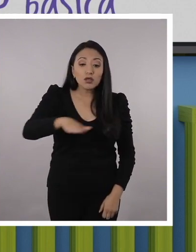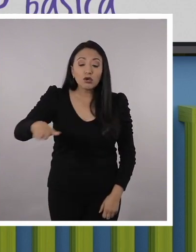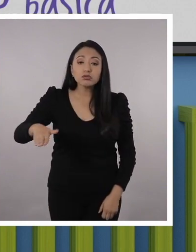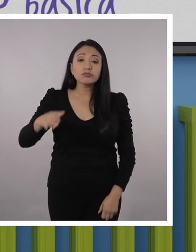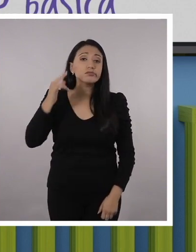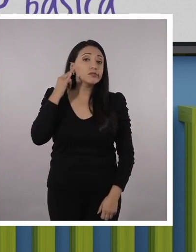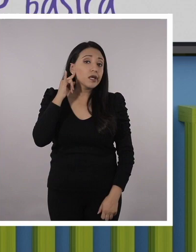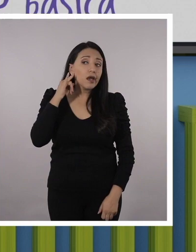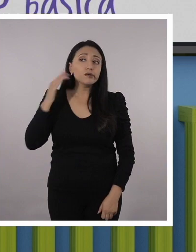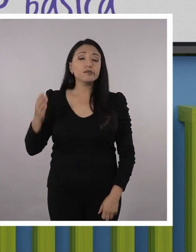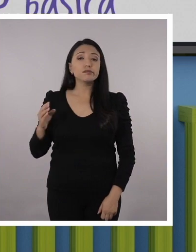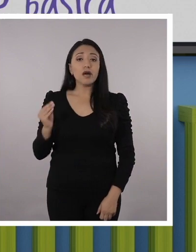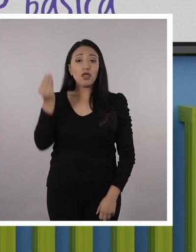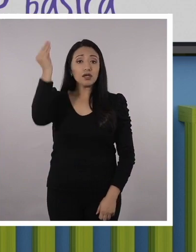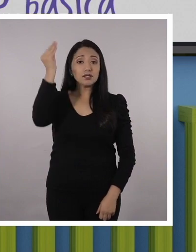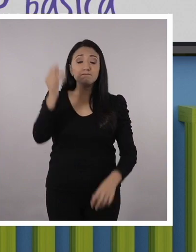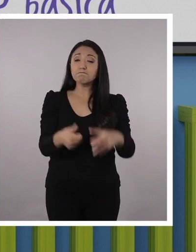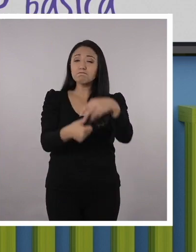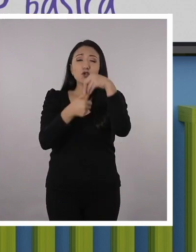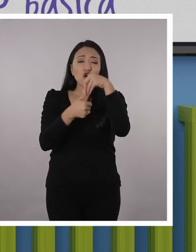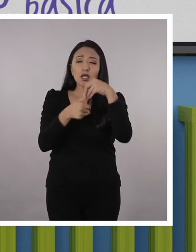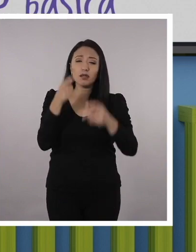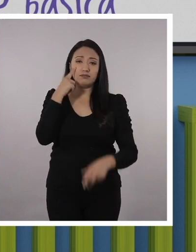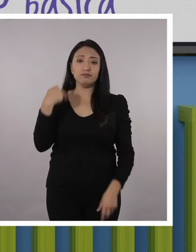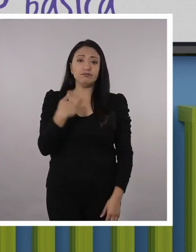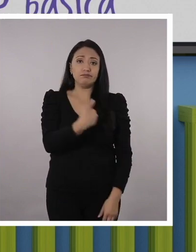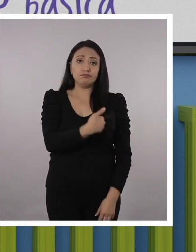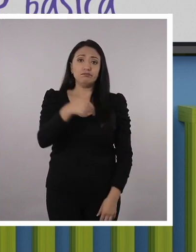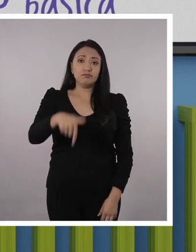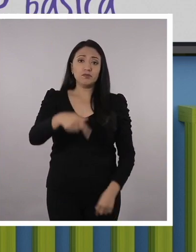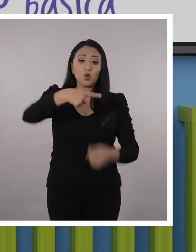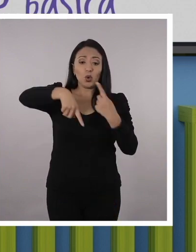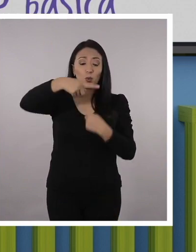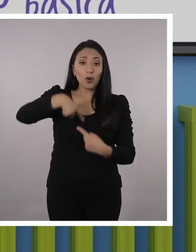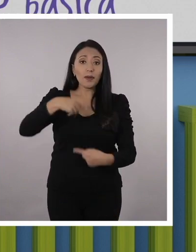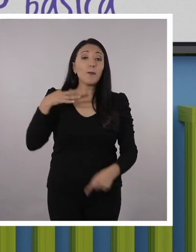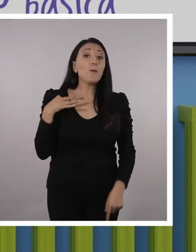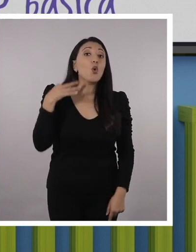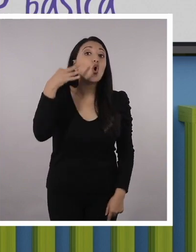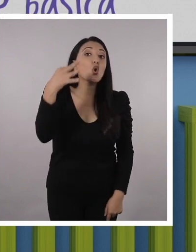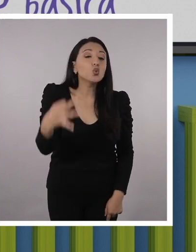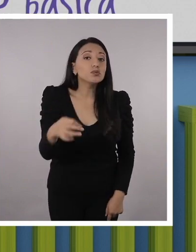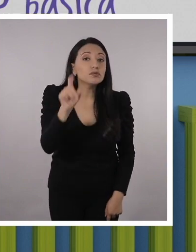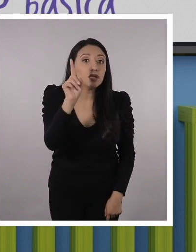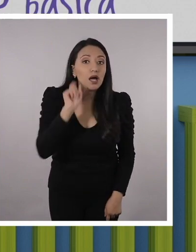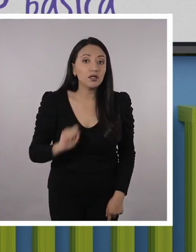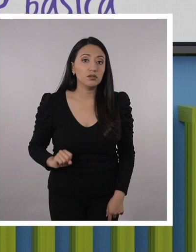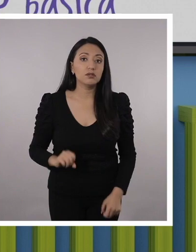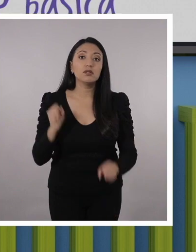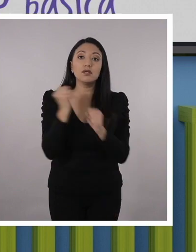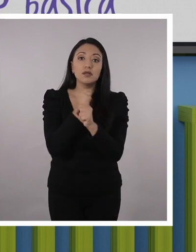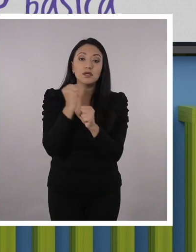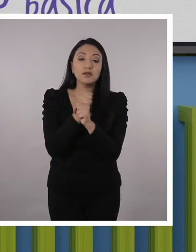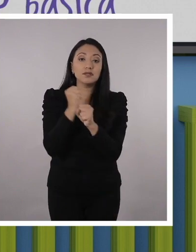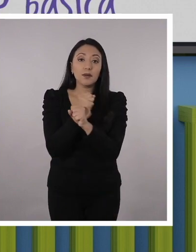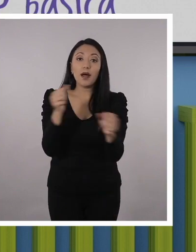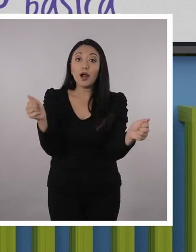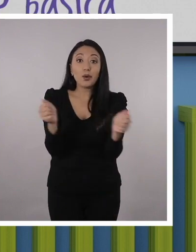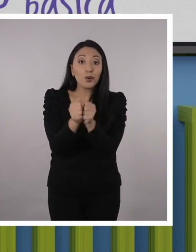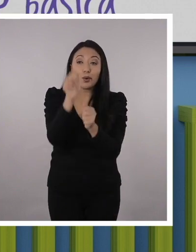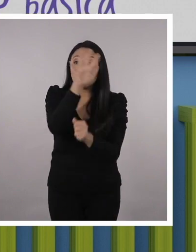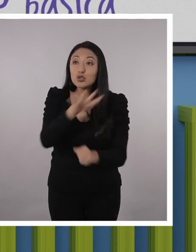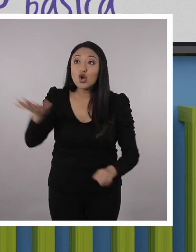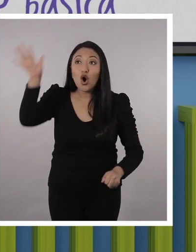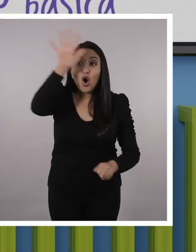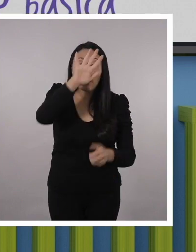niños, niñas y adolescentes es la prioridad de todos. Recuerden, el retorno progresivo es voluntario y se trabajará en